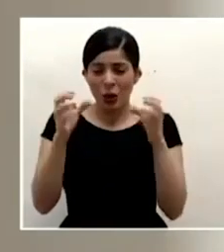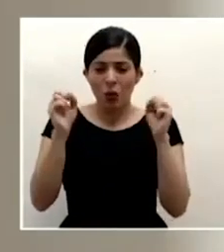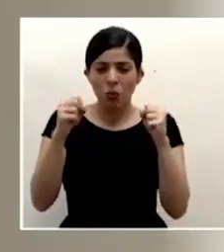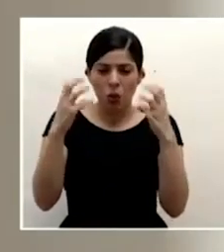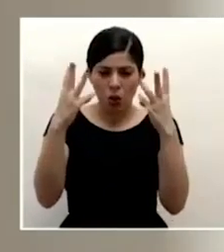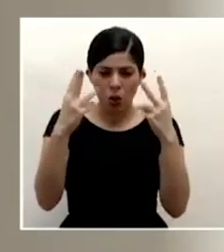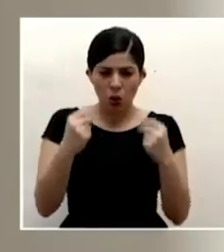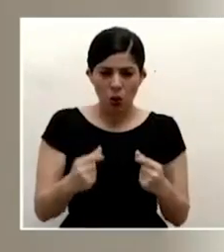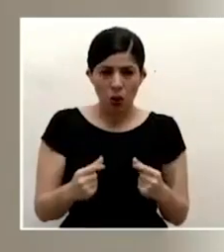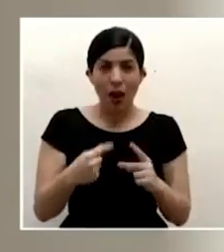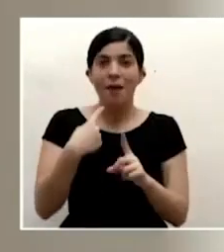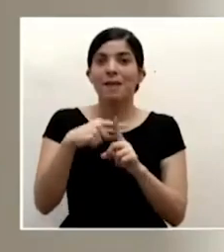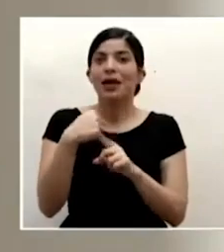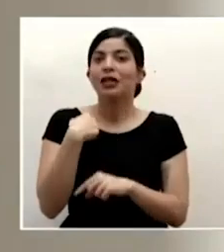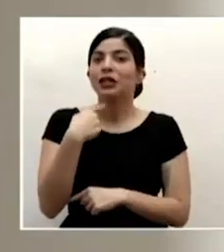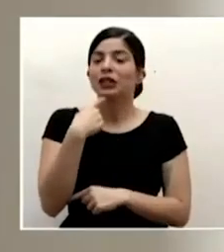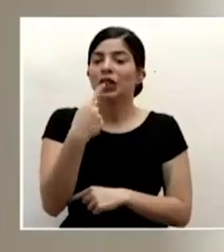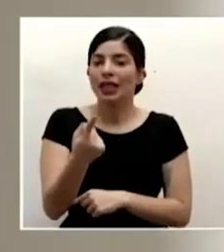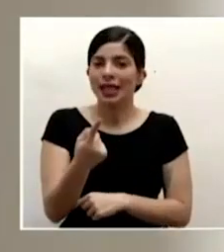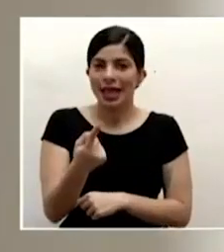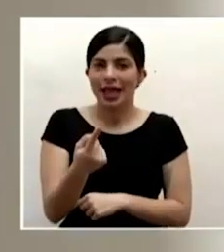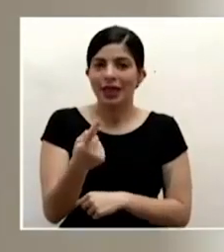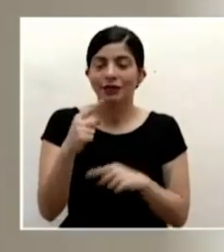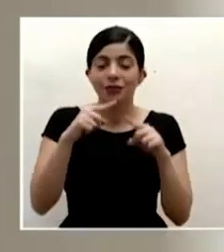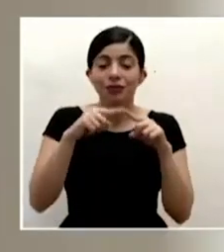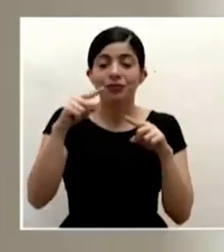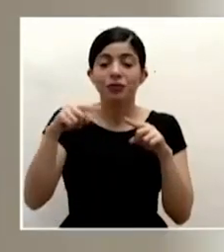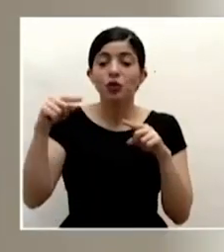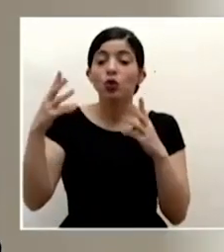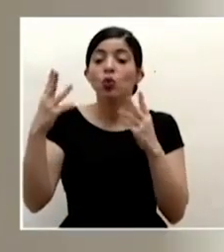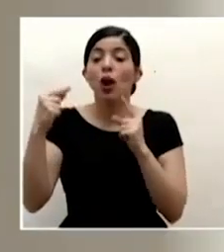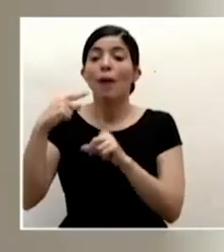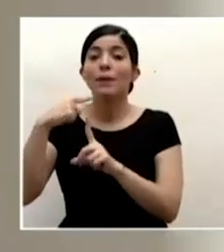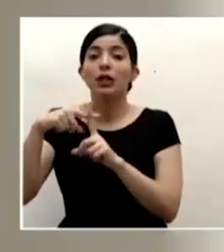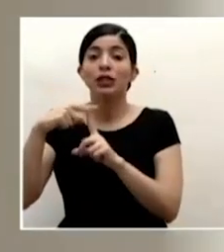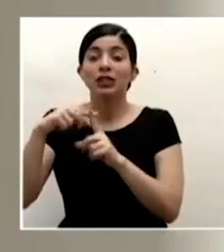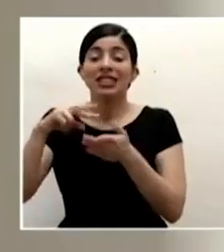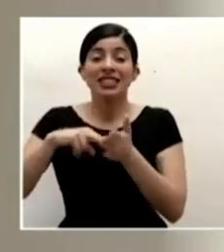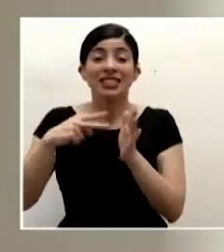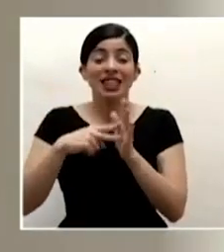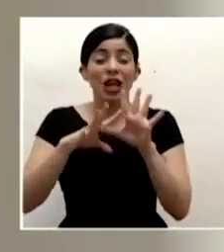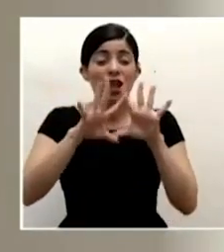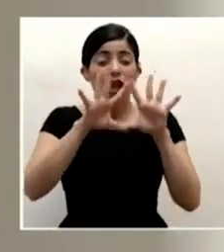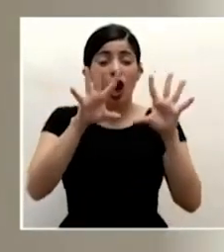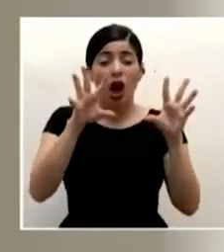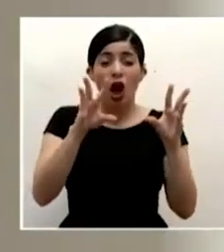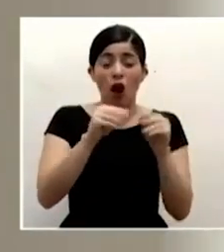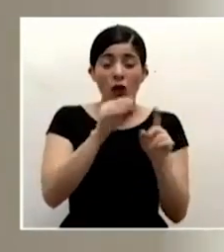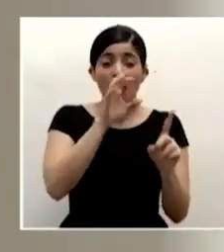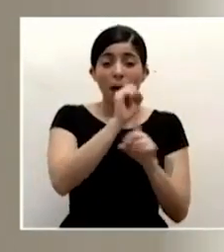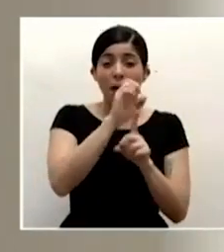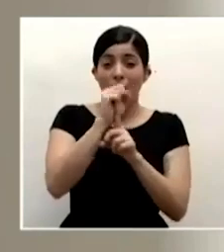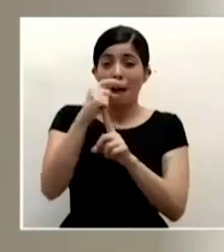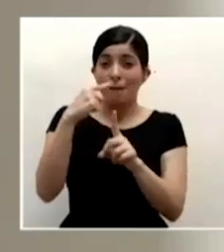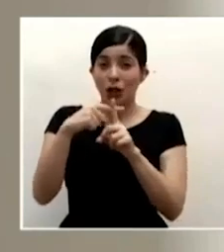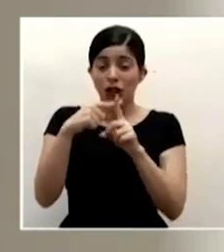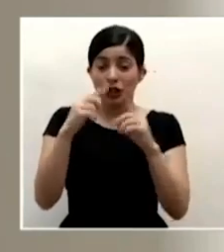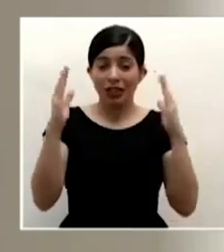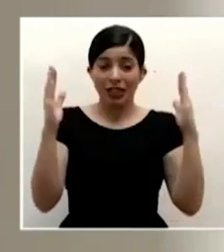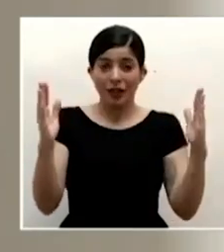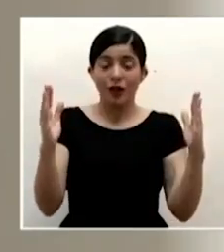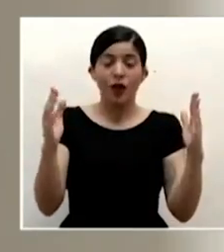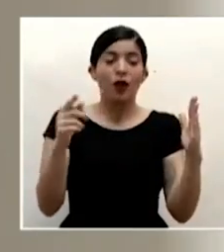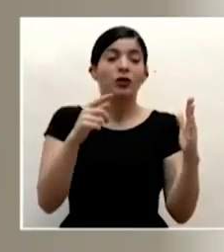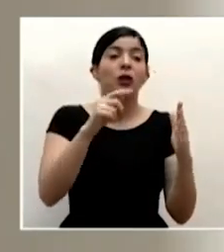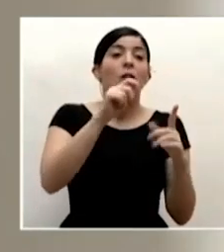una índice de positividad que significa de todos los casos que uno capta cuán desde los que pasan a muestra cuánto están